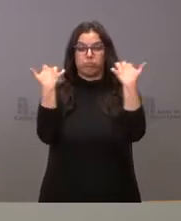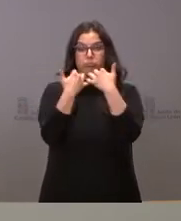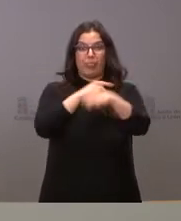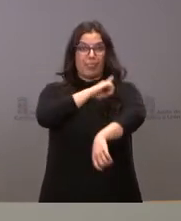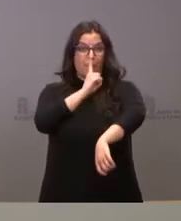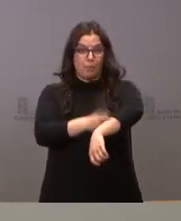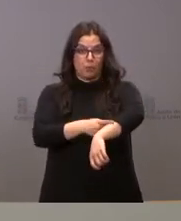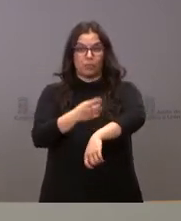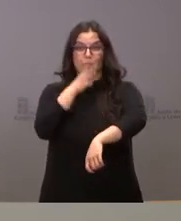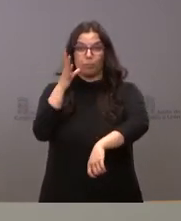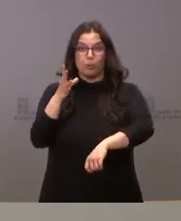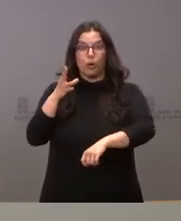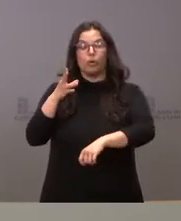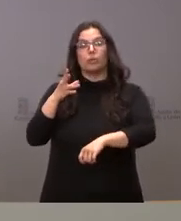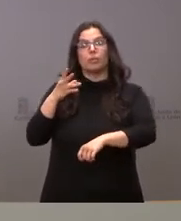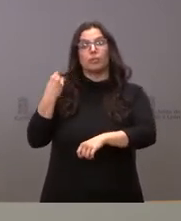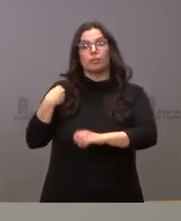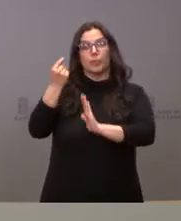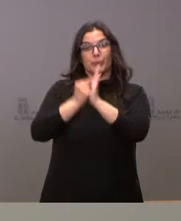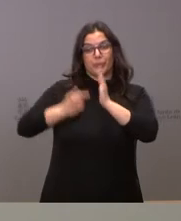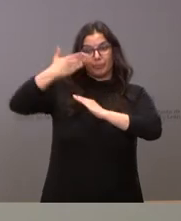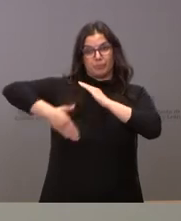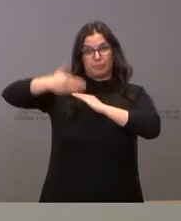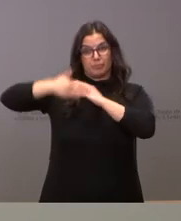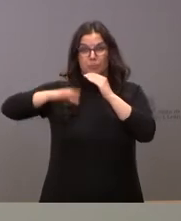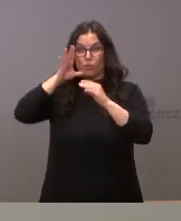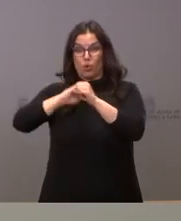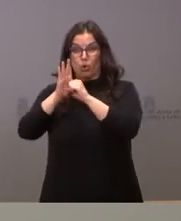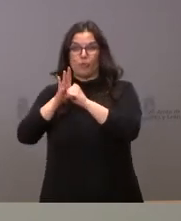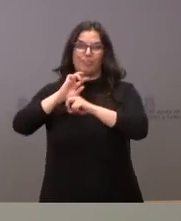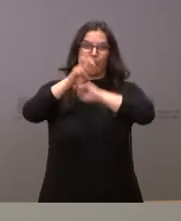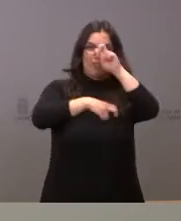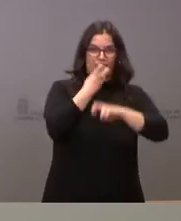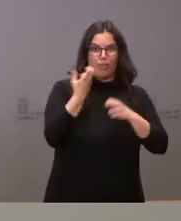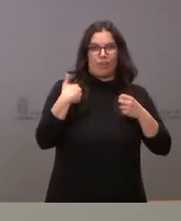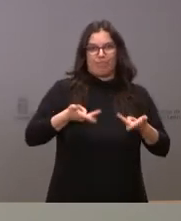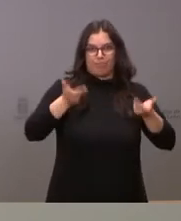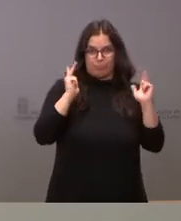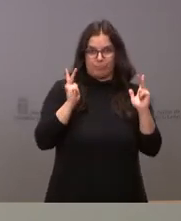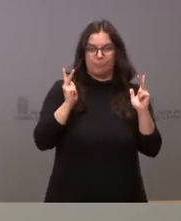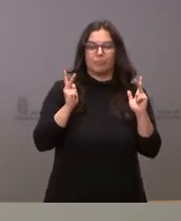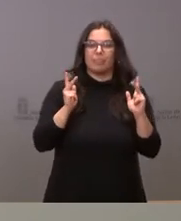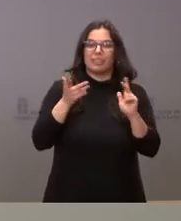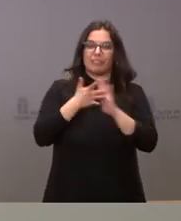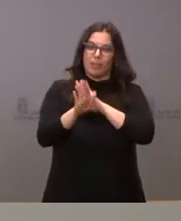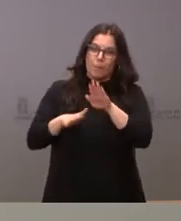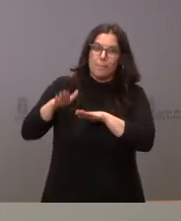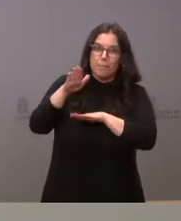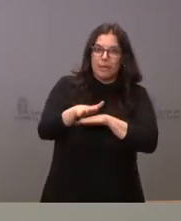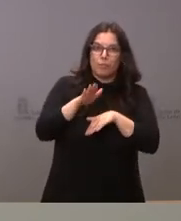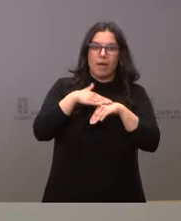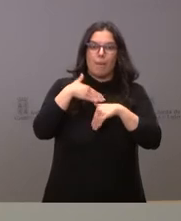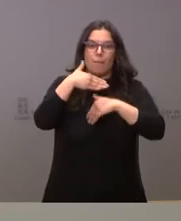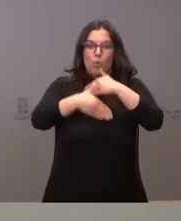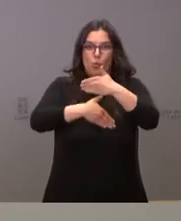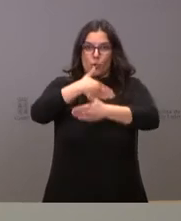acuerdo con la actualización del régimen preventivo frente a la COVID-19. Es un paso más en este procedimiento